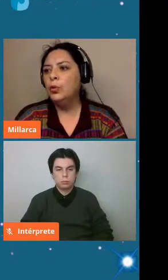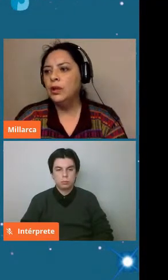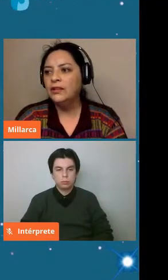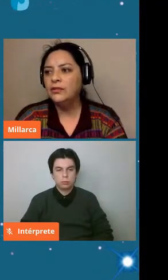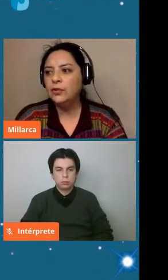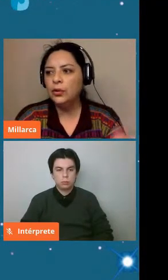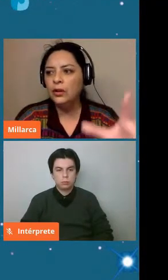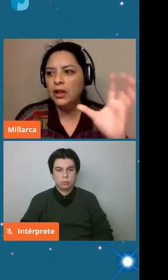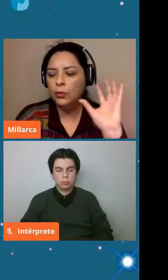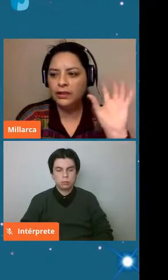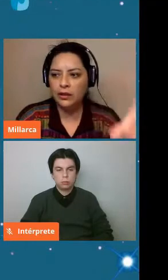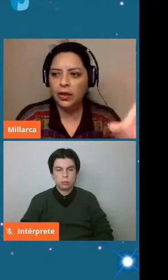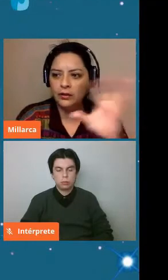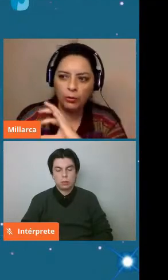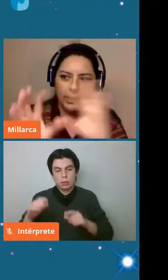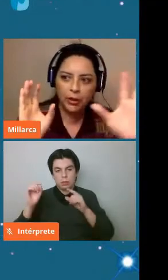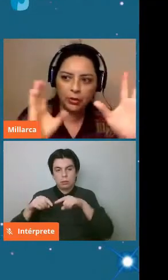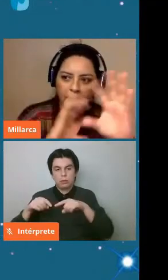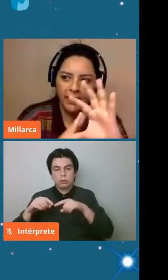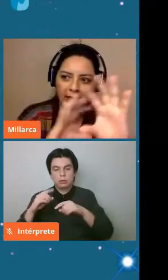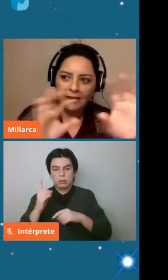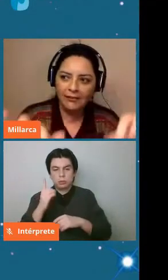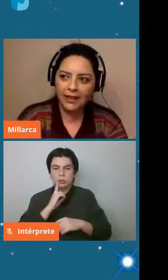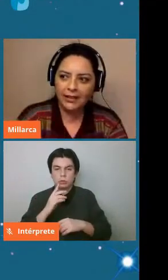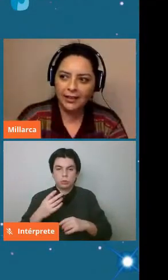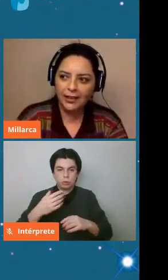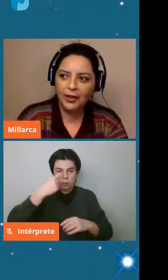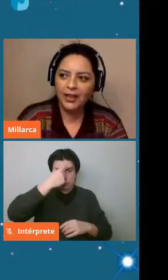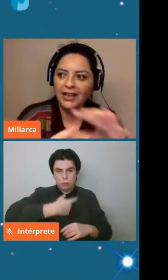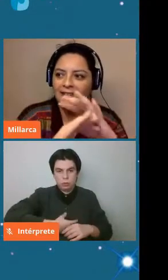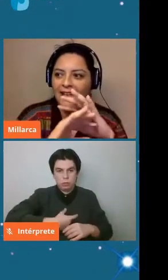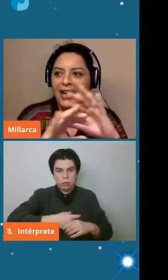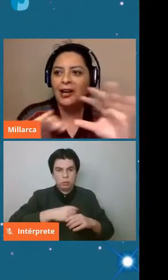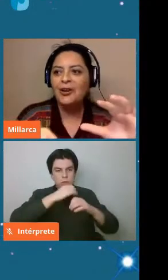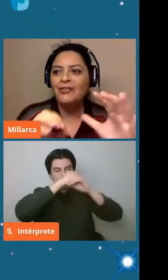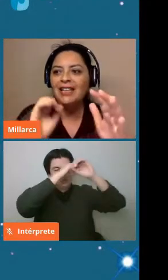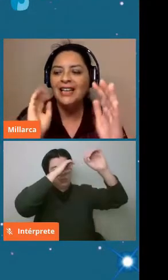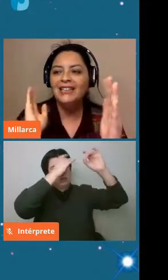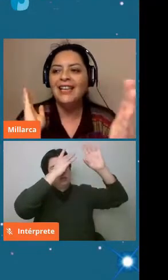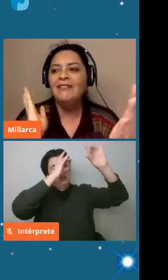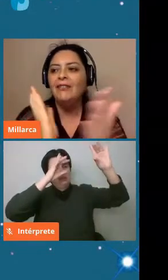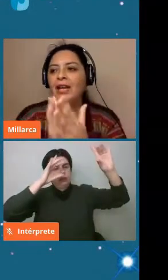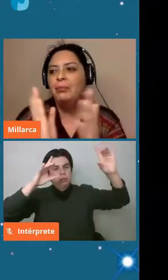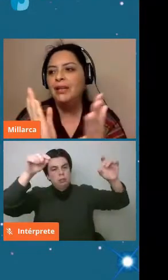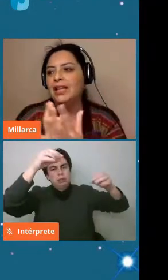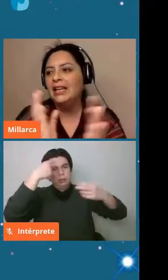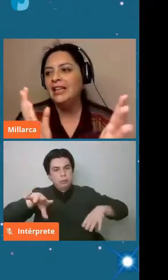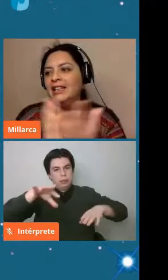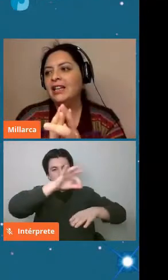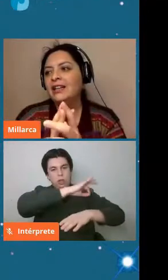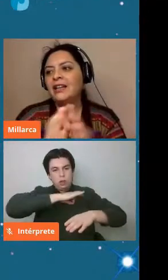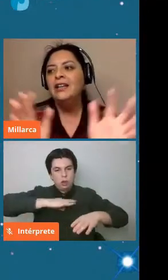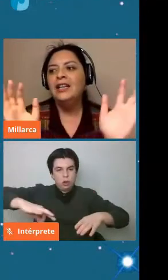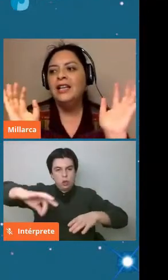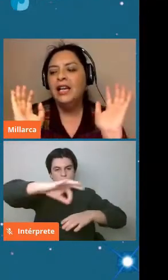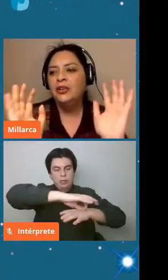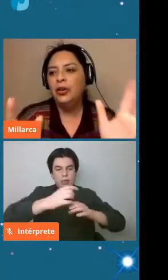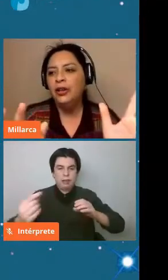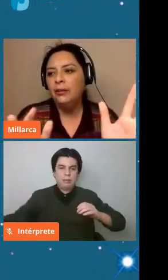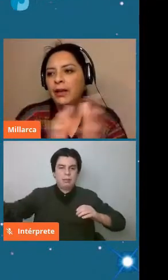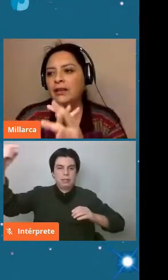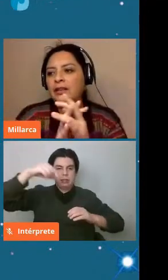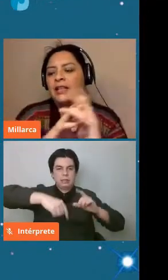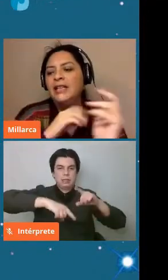acá un caso de un asteroide o sea un astrónomo viene de este asteroide y saca la órbita y dice va a impactar en la tierra